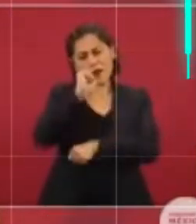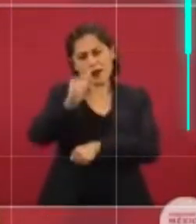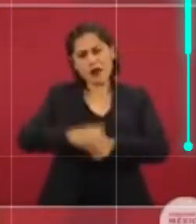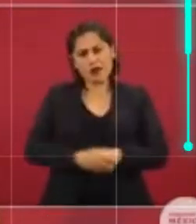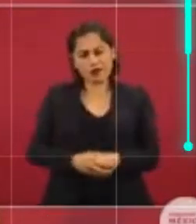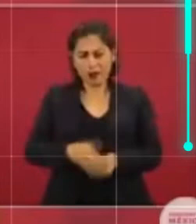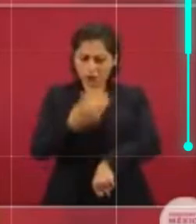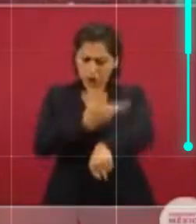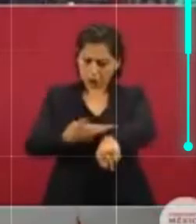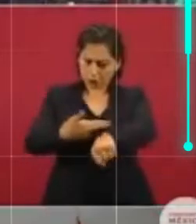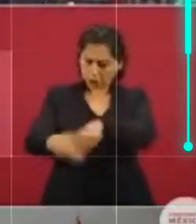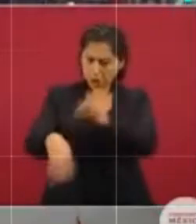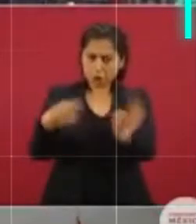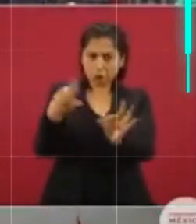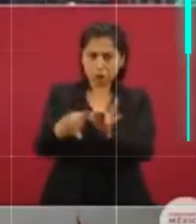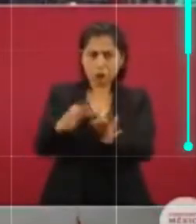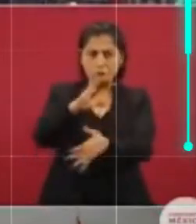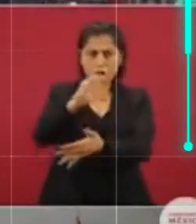subcontratación?